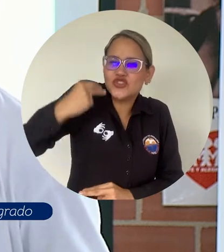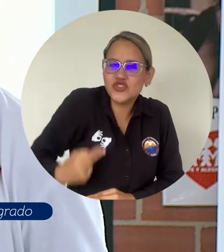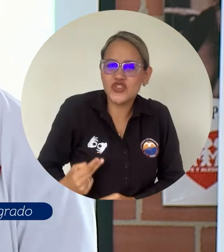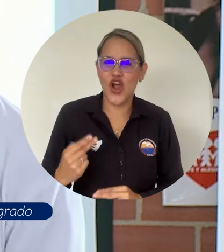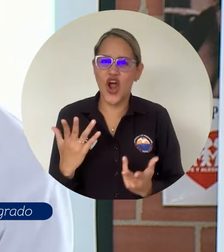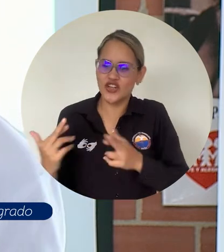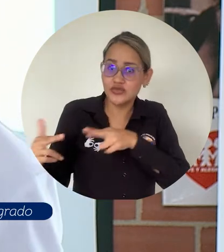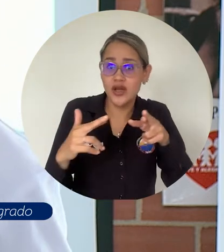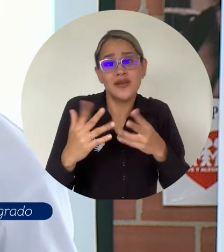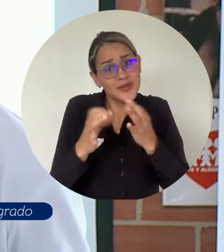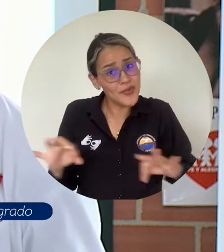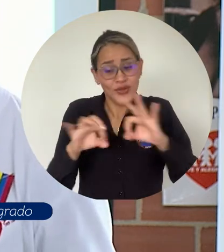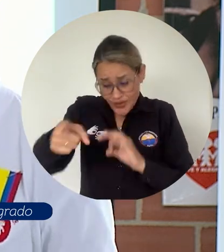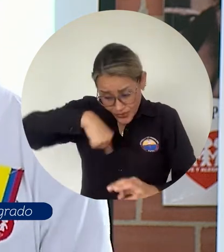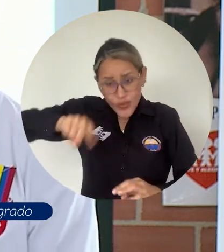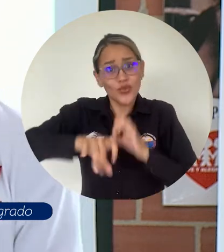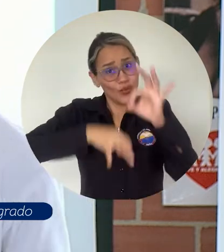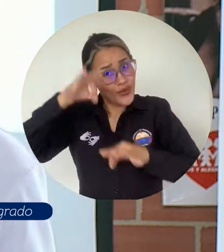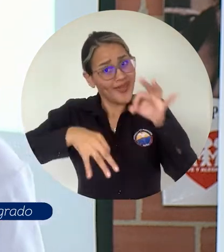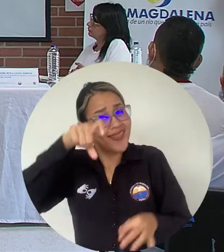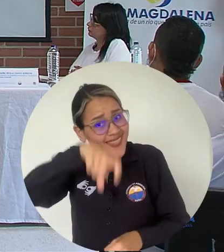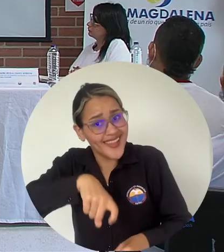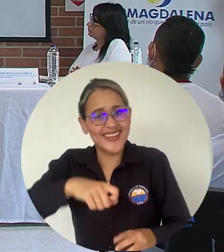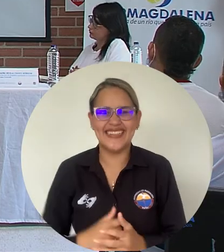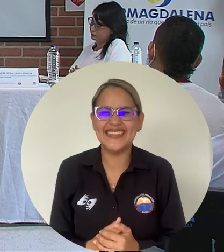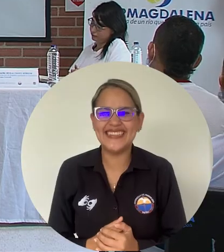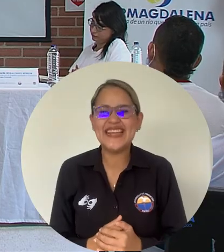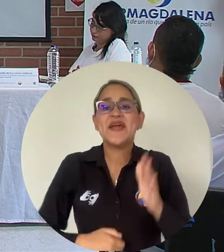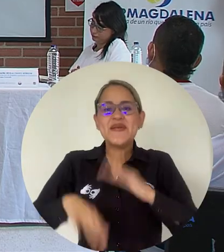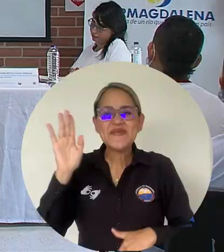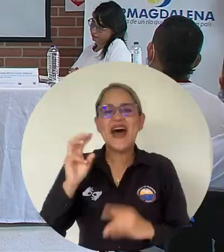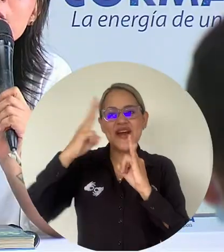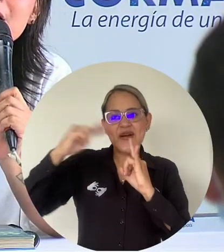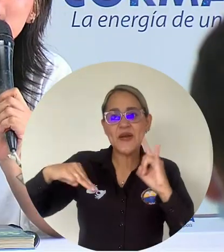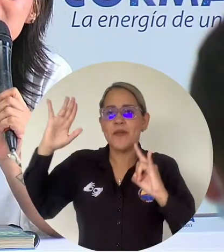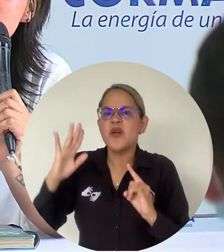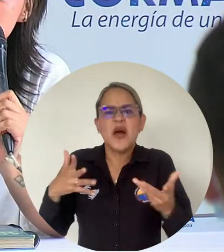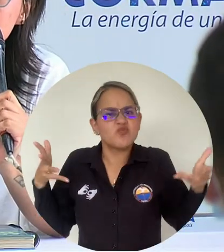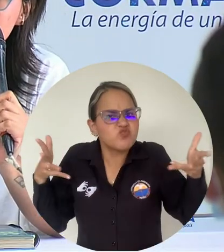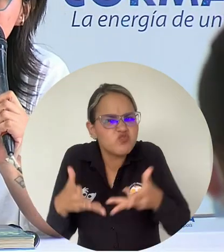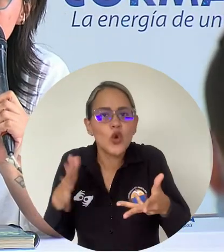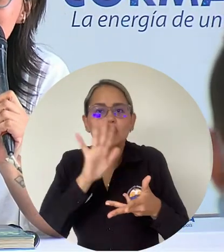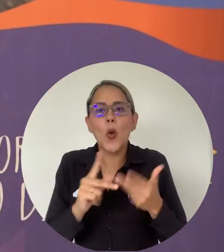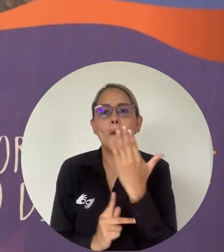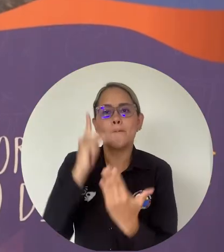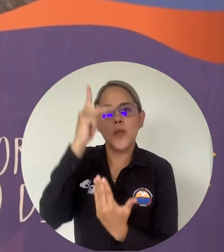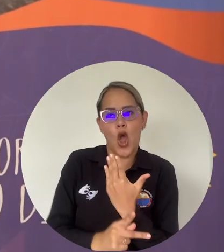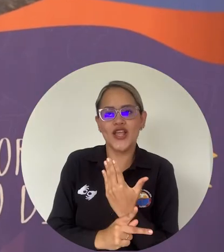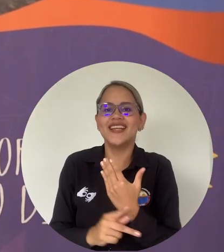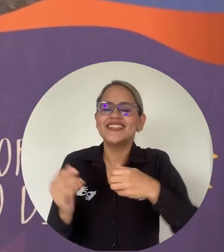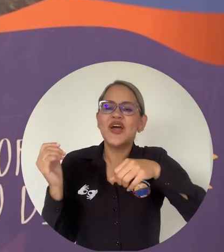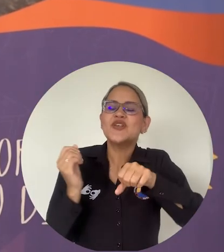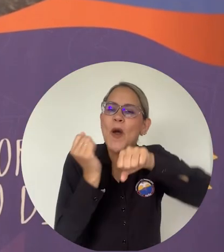nosotros y nosotros mismos no lo cuidamos, ¿quién los va a cuidar? Por parte de Uni Magdalena se socializó el trabajo realizado desde el proyecto La